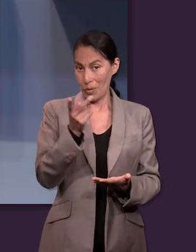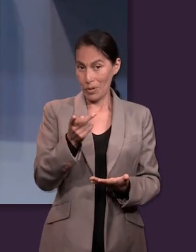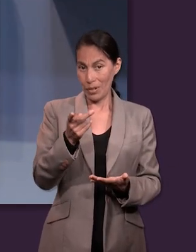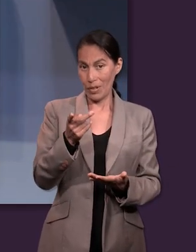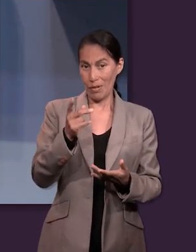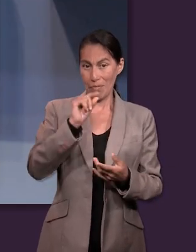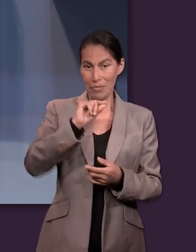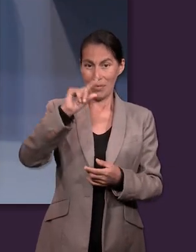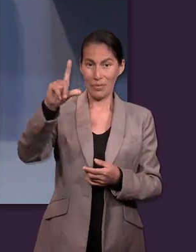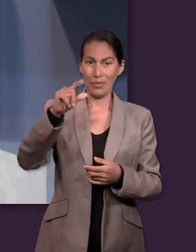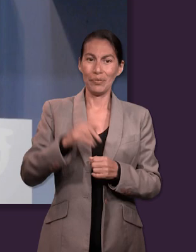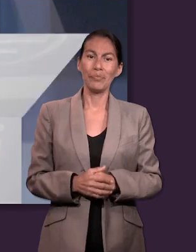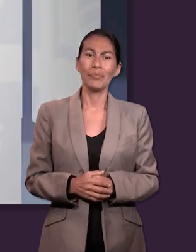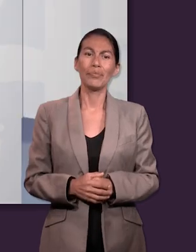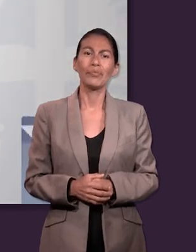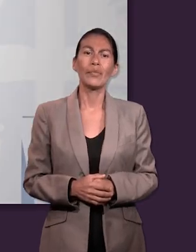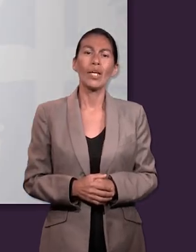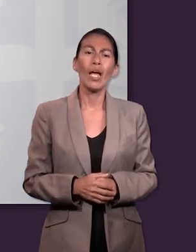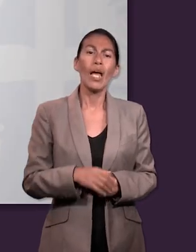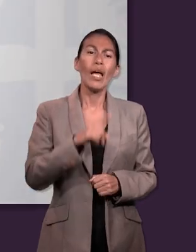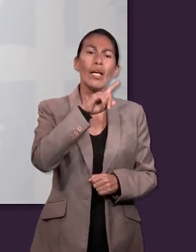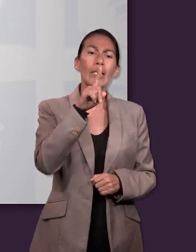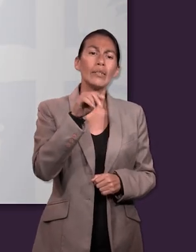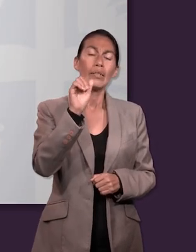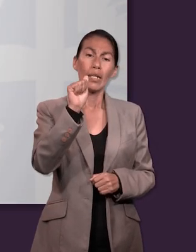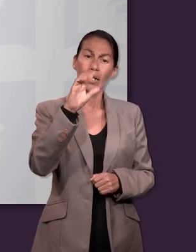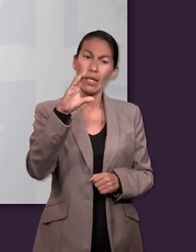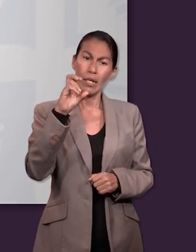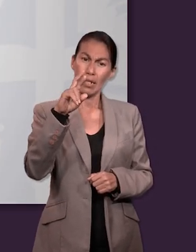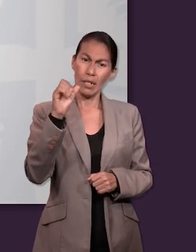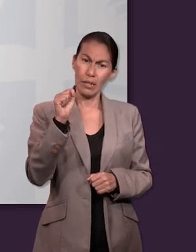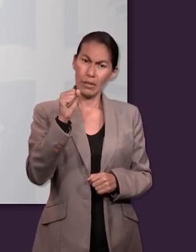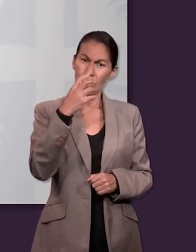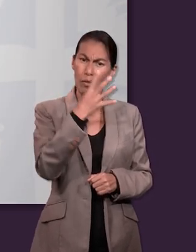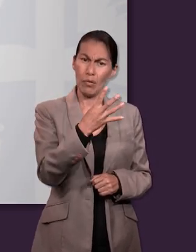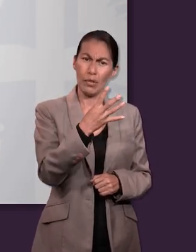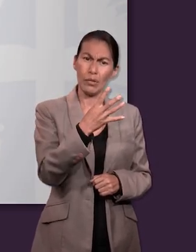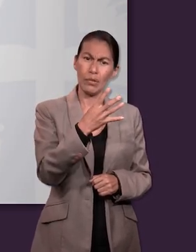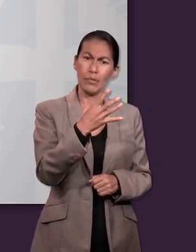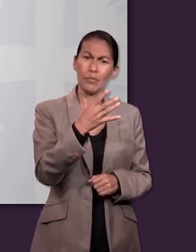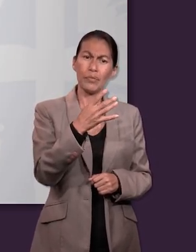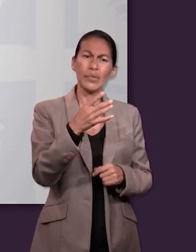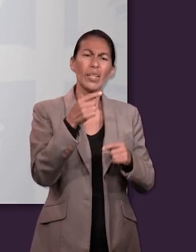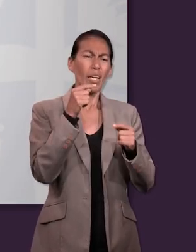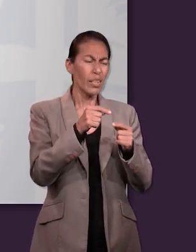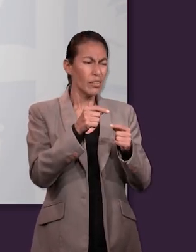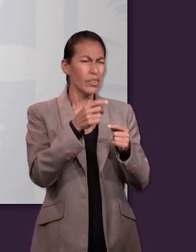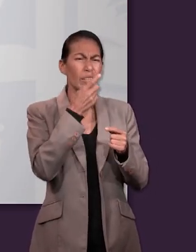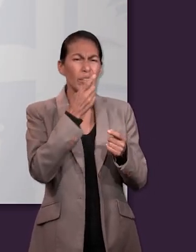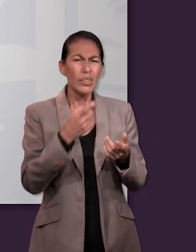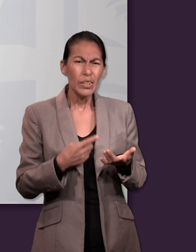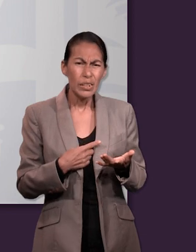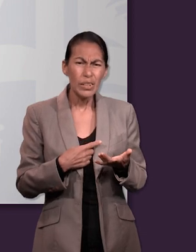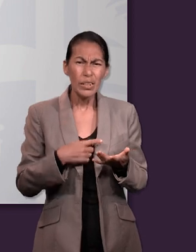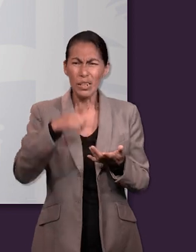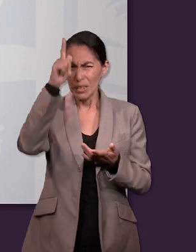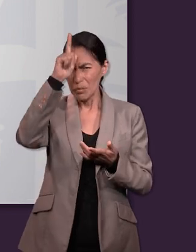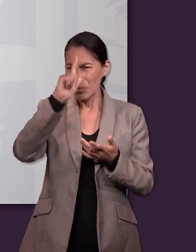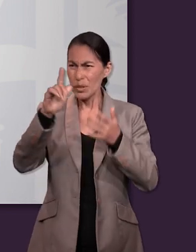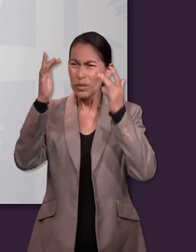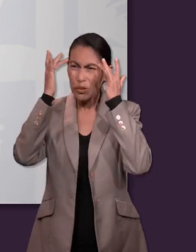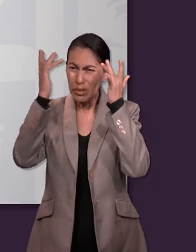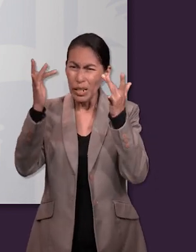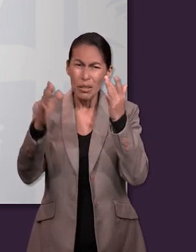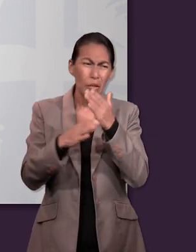a la pregunta del experto. La pregunta es, basados en el mensaje de Zacarías 4, ¿qué nos enseña esto sobre la relación